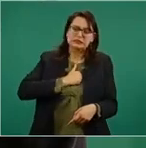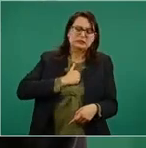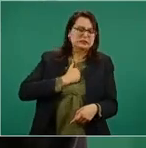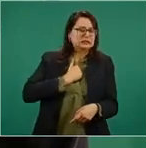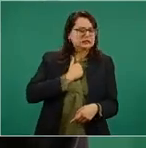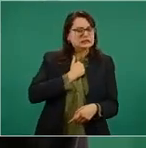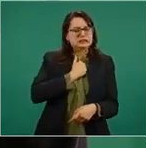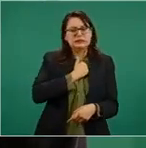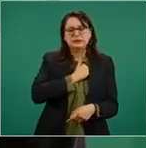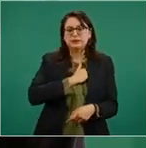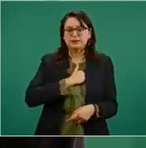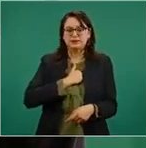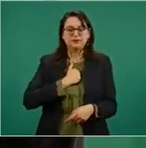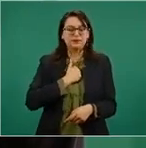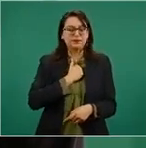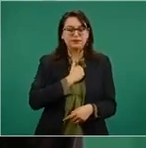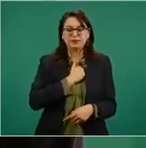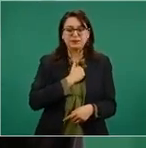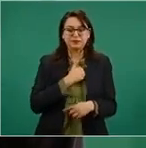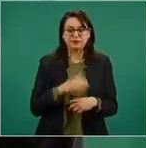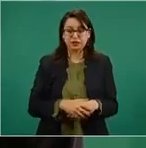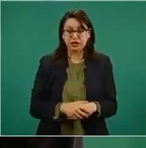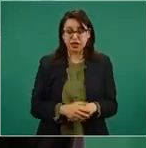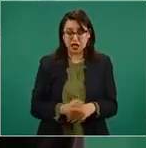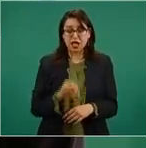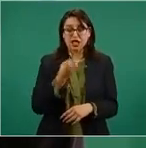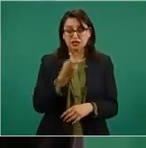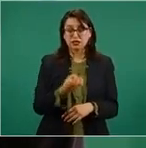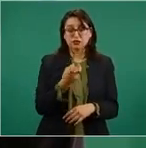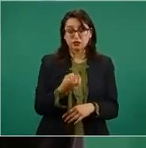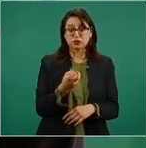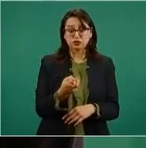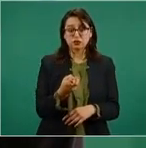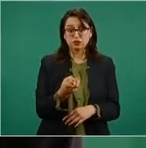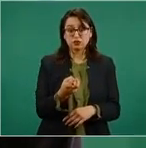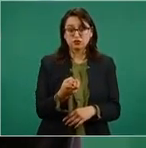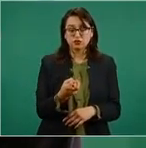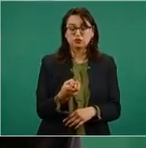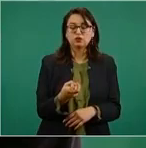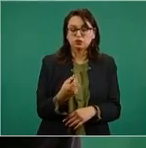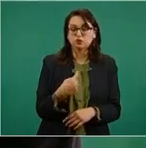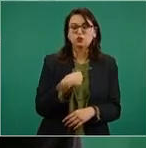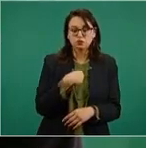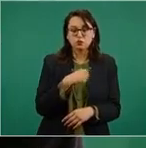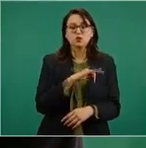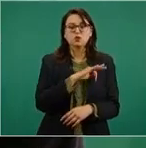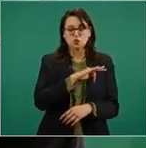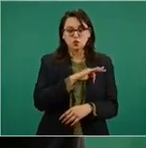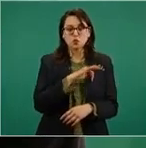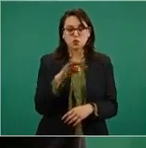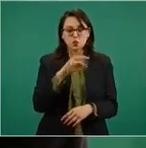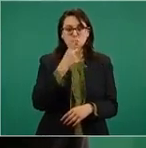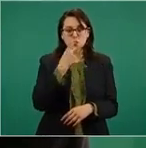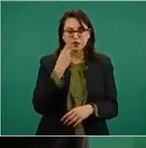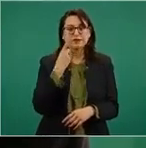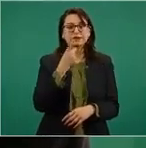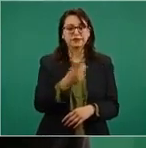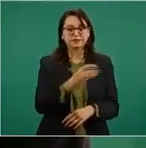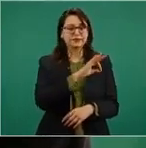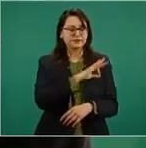podemos expresarnos.